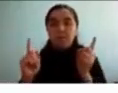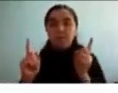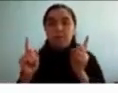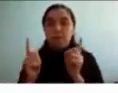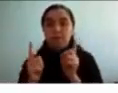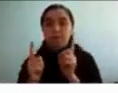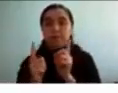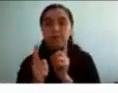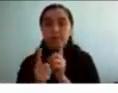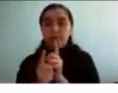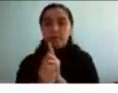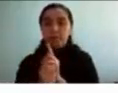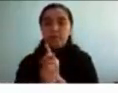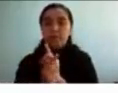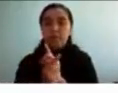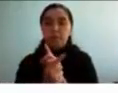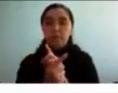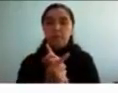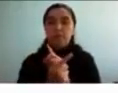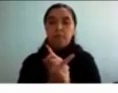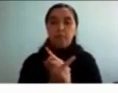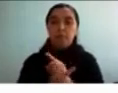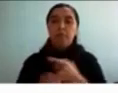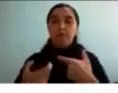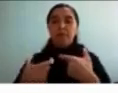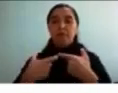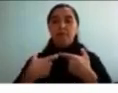modelo mucho más controlado